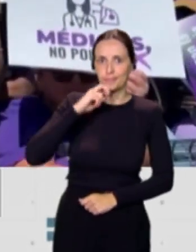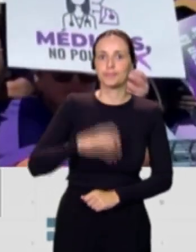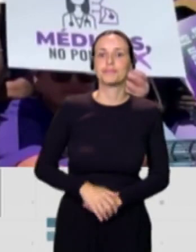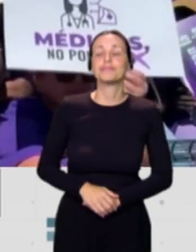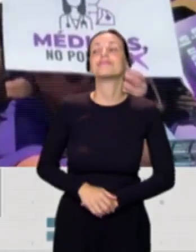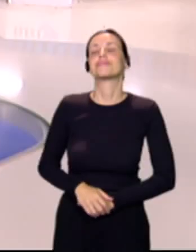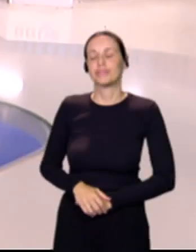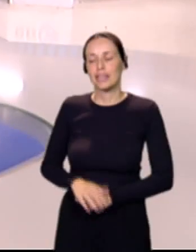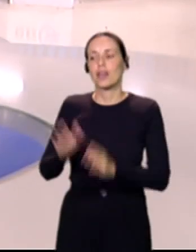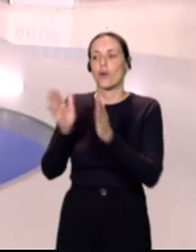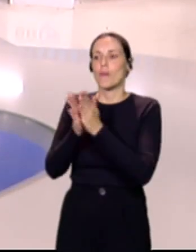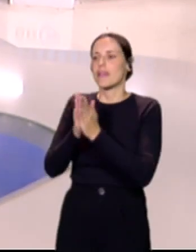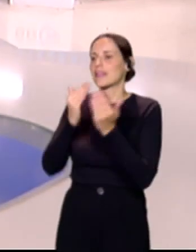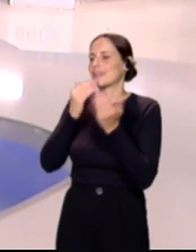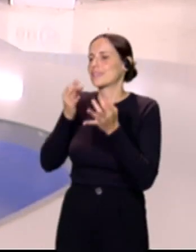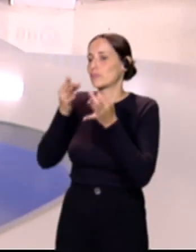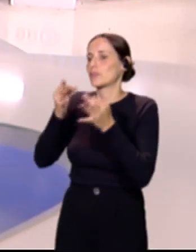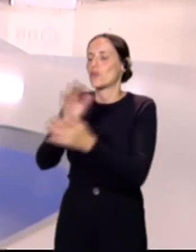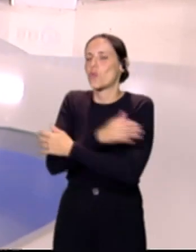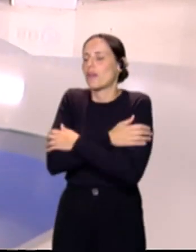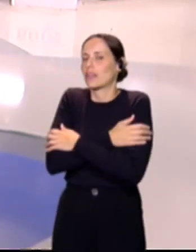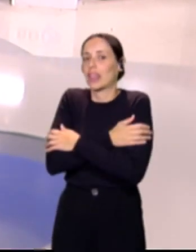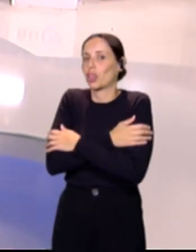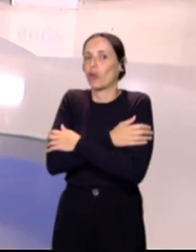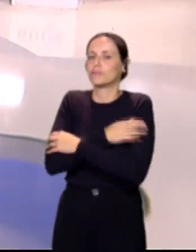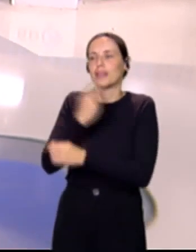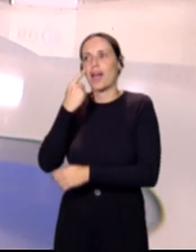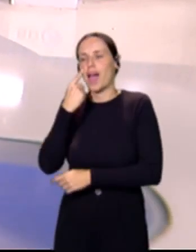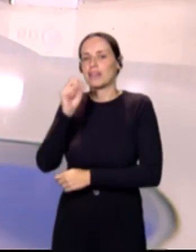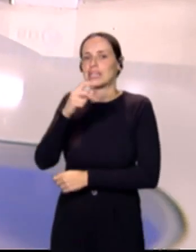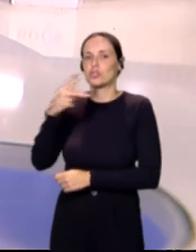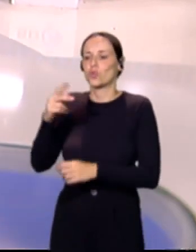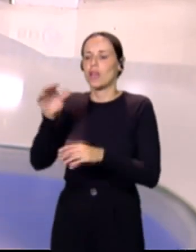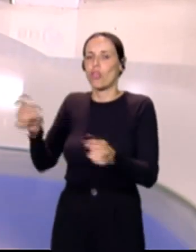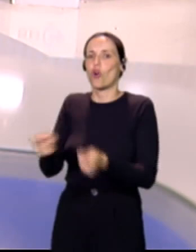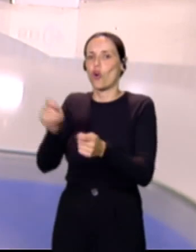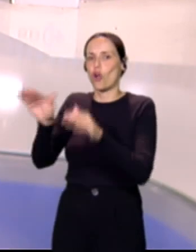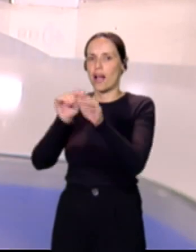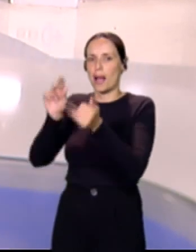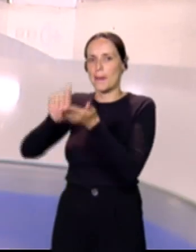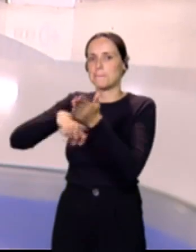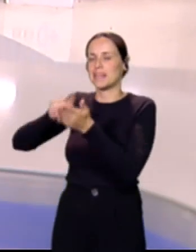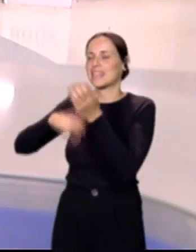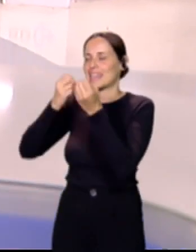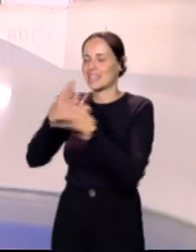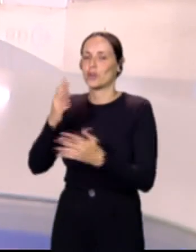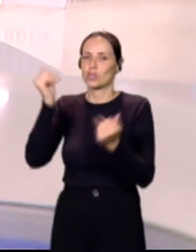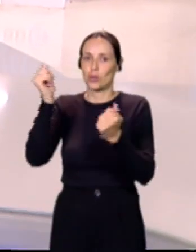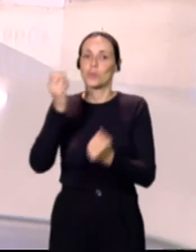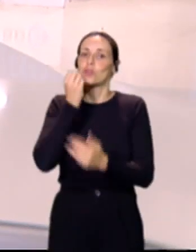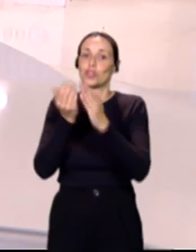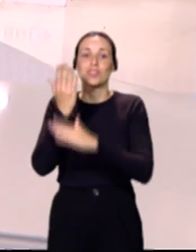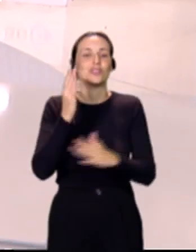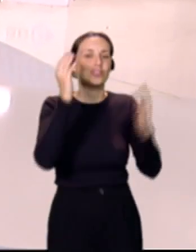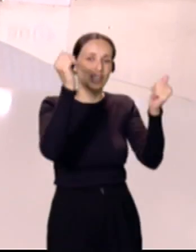Fumero. Como siempre, gracias, un abrazo y estaremos pendientes del resultado de esta campaña. Un saludo. Buenos días. Un saludo y un